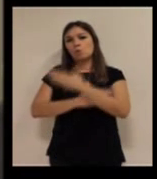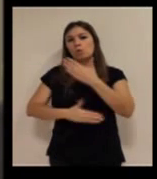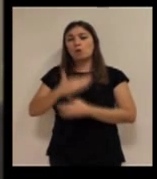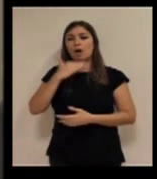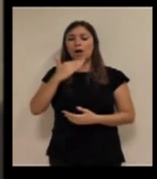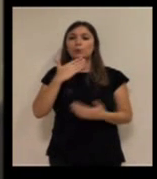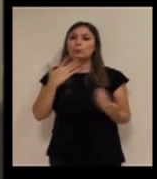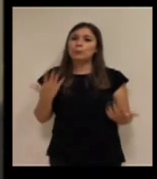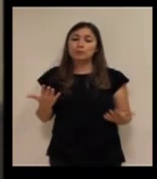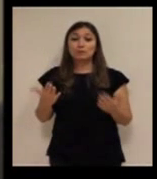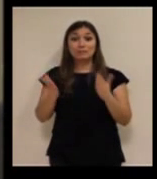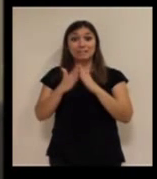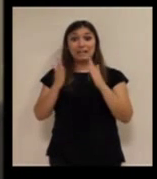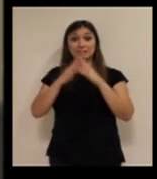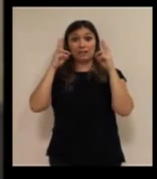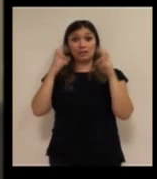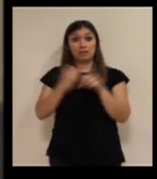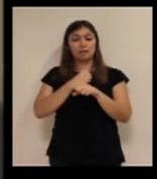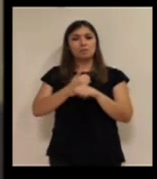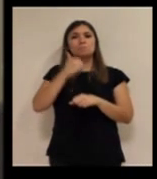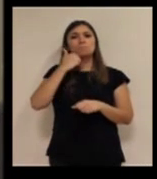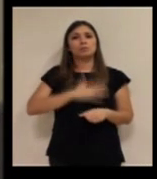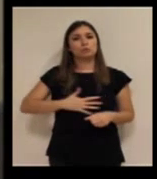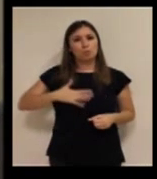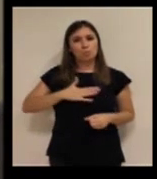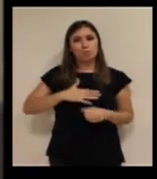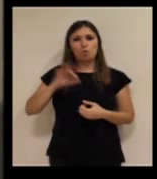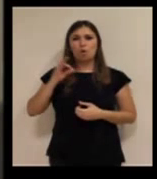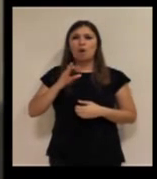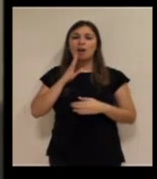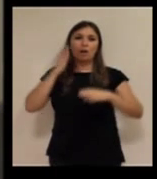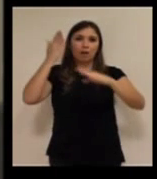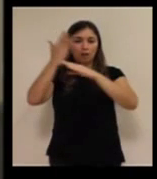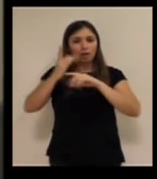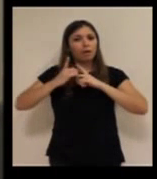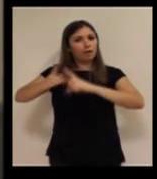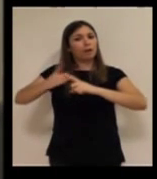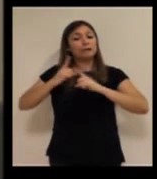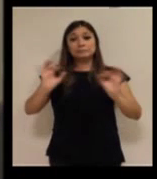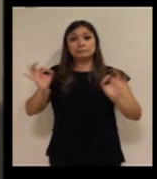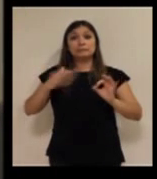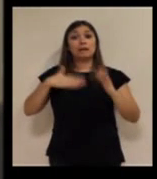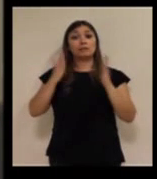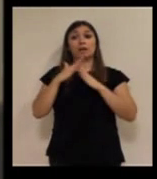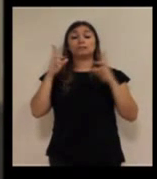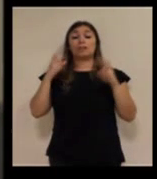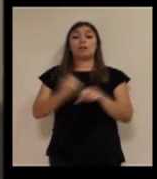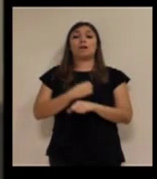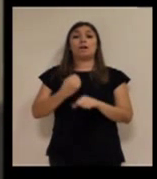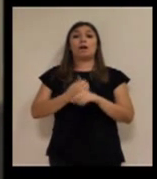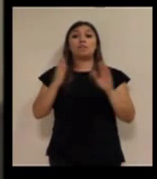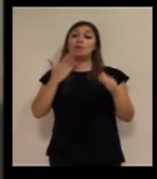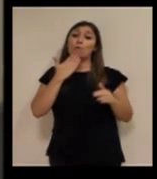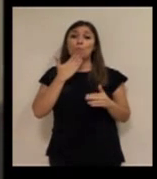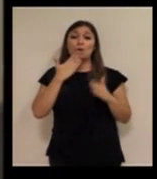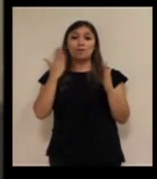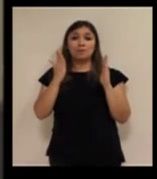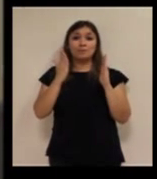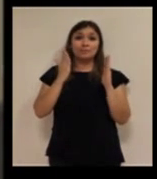que le hacen más cómodo trabajar desde casa o desde otro punto que no sea la central, convirtiendo su puesto, convirtiendo su casa en